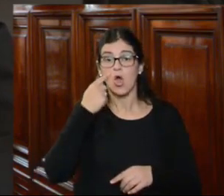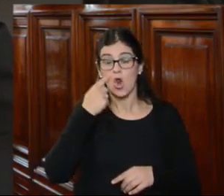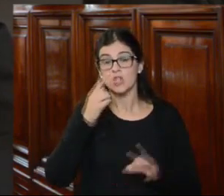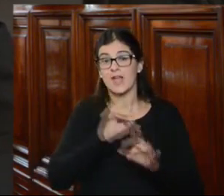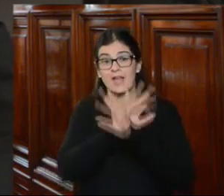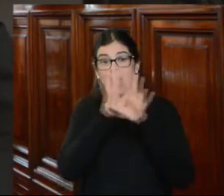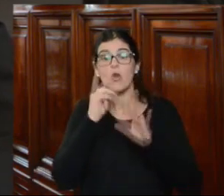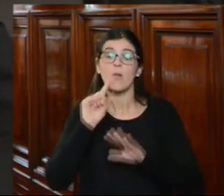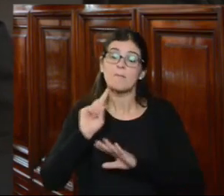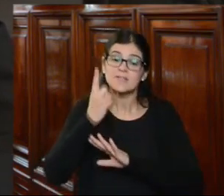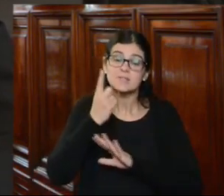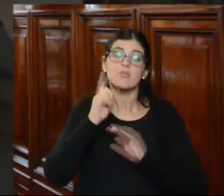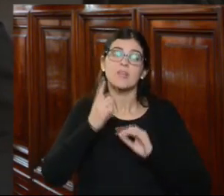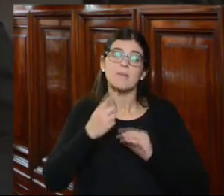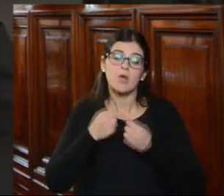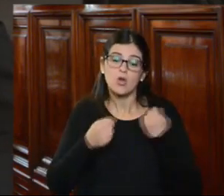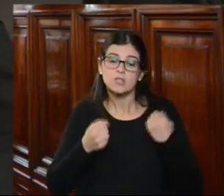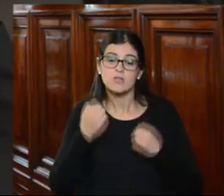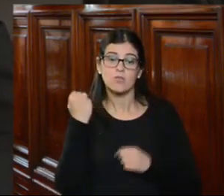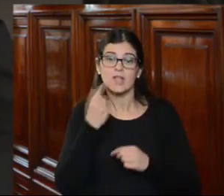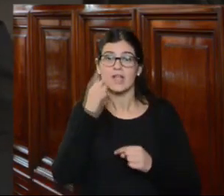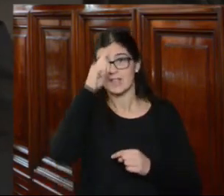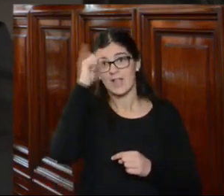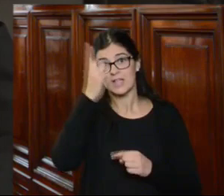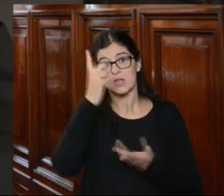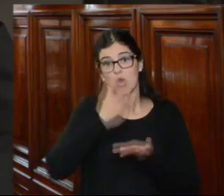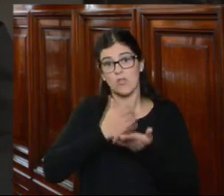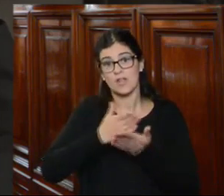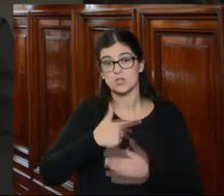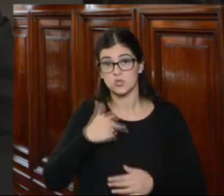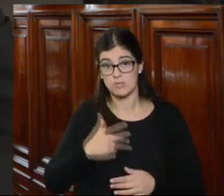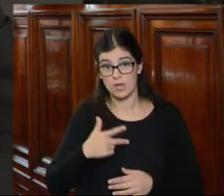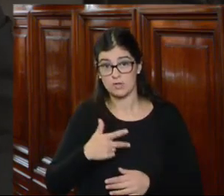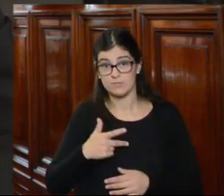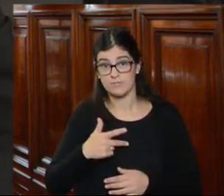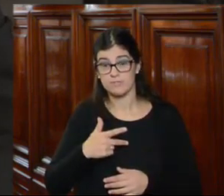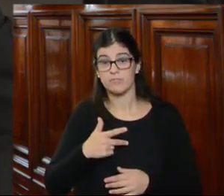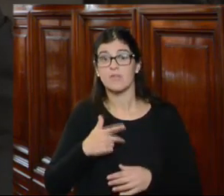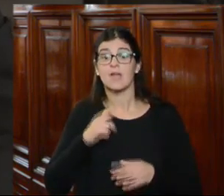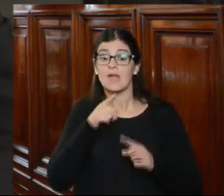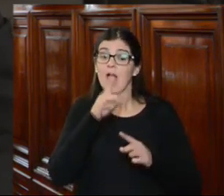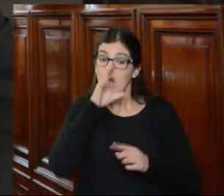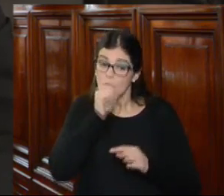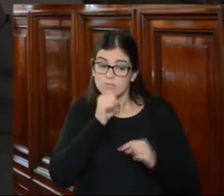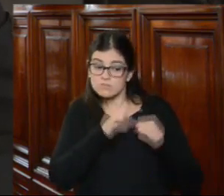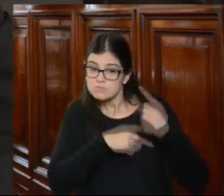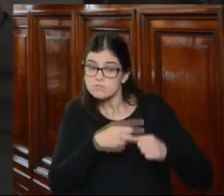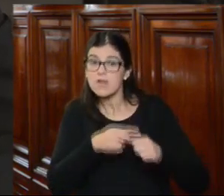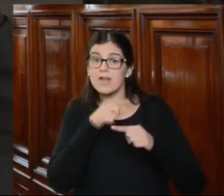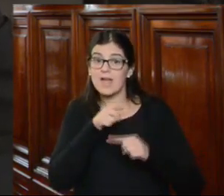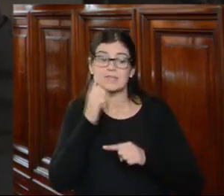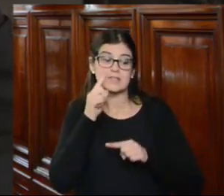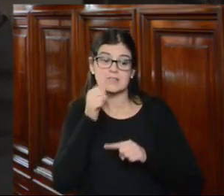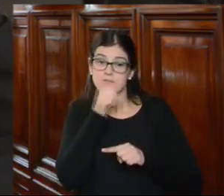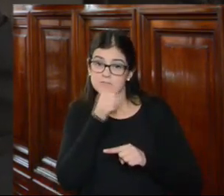claramente los principios y los estándares en materia de derecho internacional de los derechos humanos sostener que la reparación